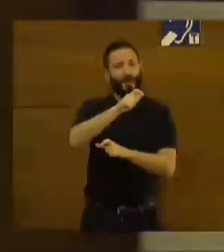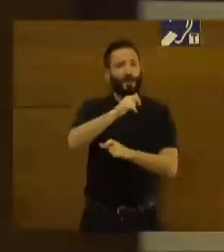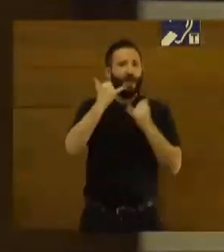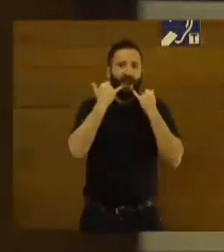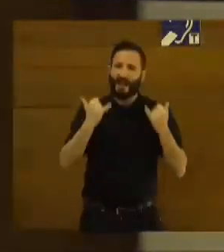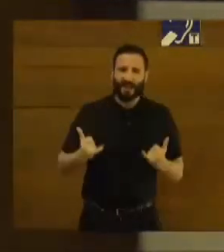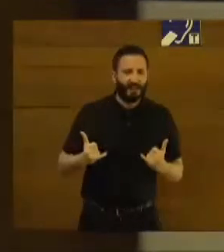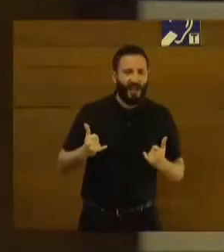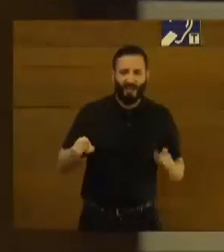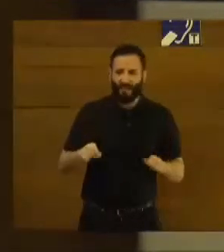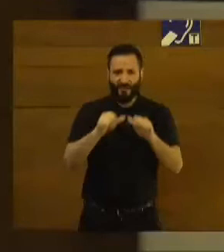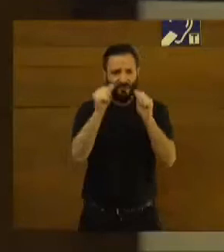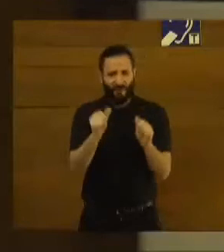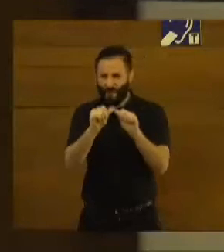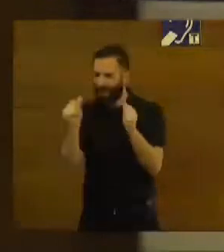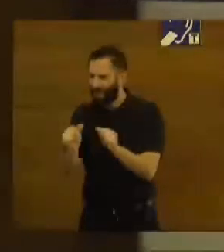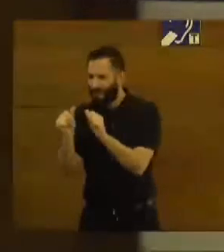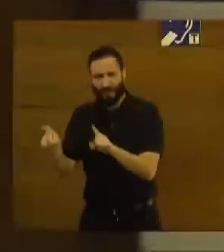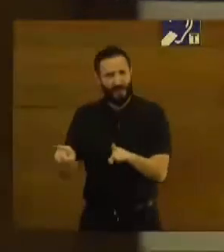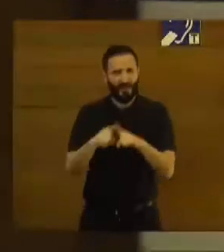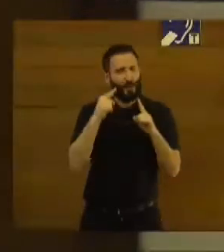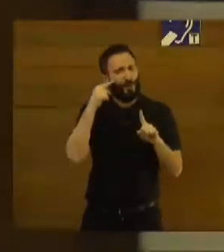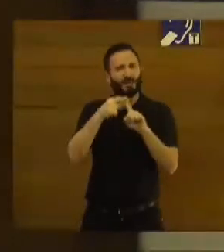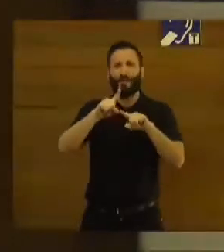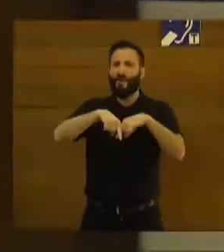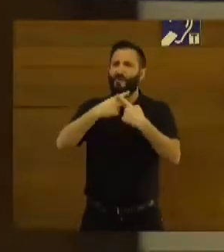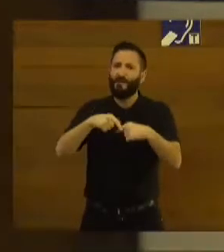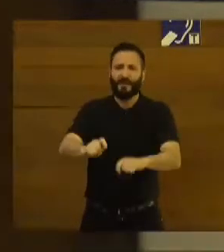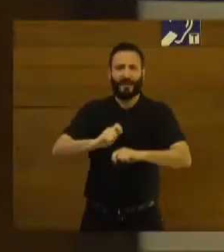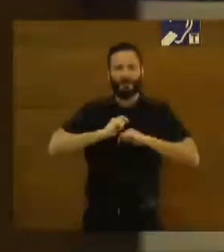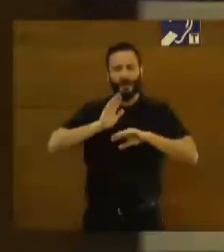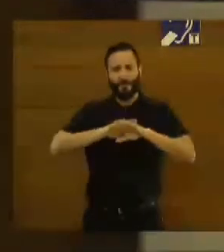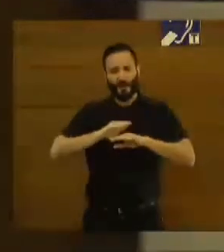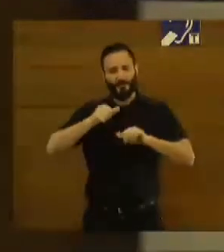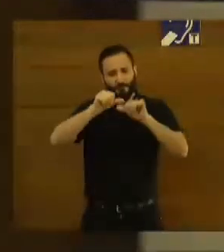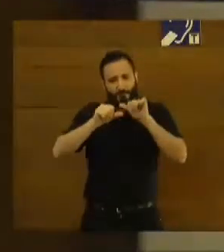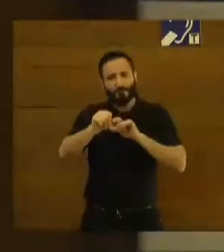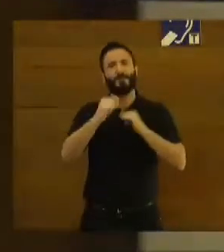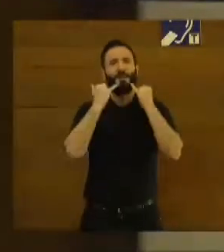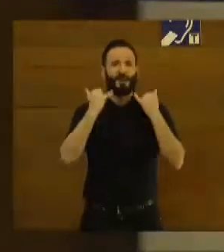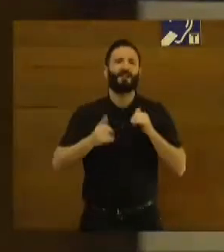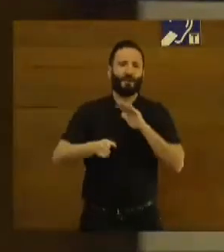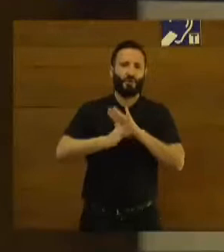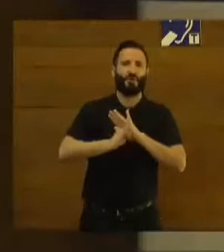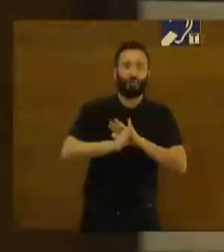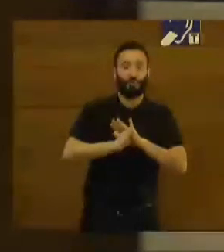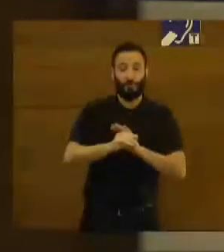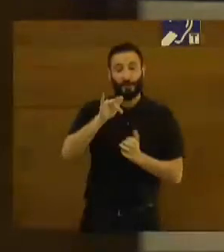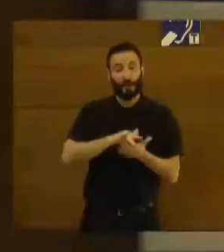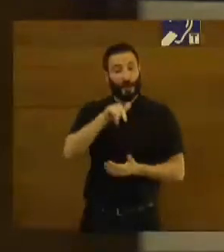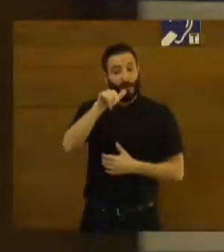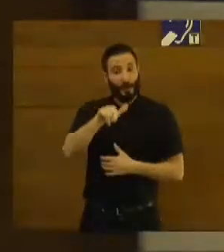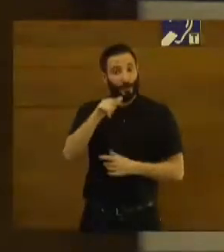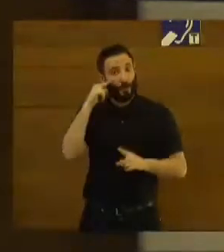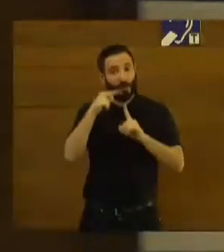para muchas familias y, sobre todo, a las más necesitadas. Y lo que supone que se haga fácil